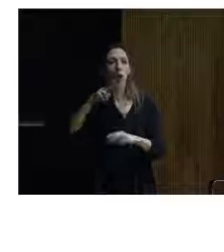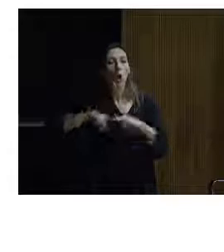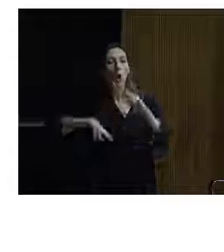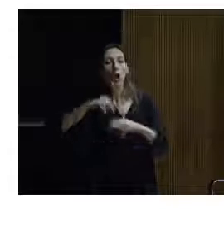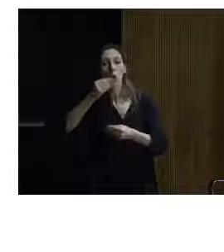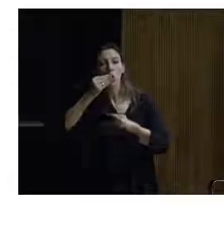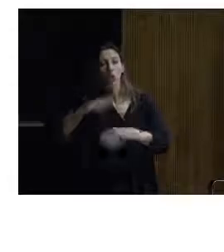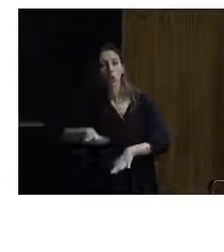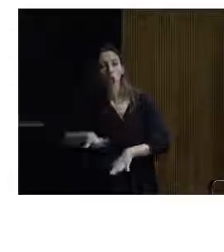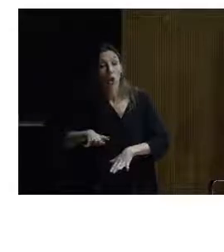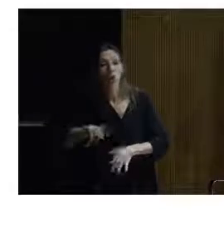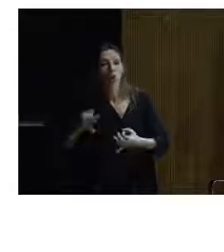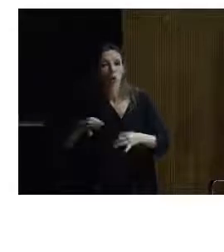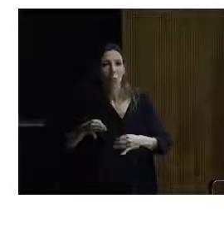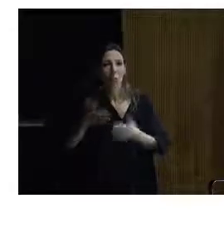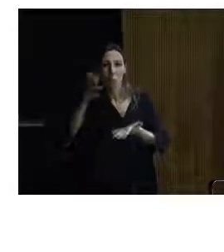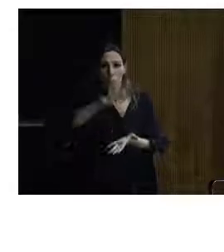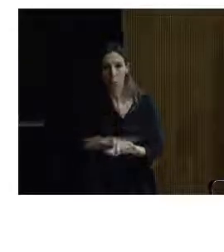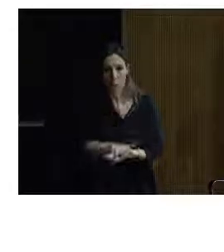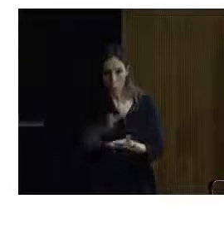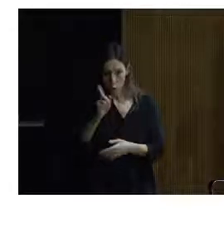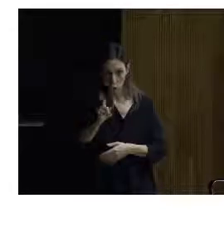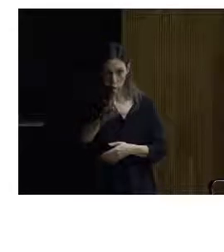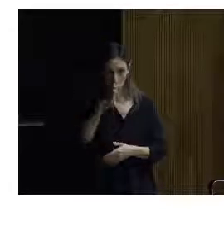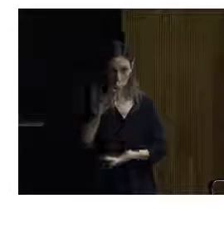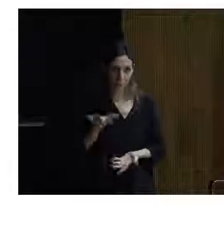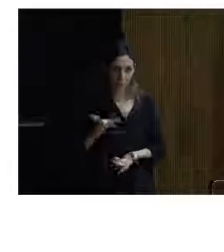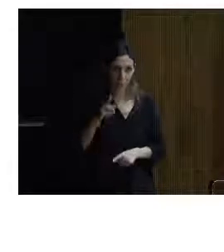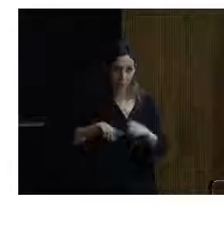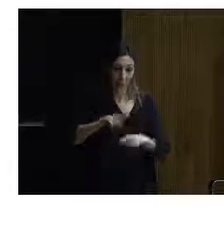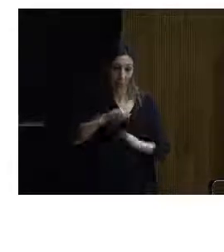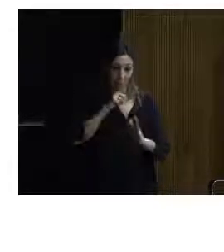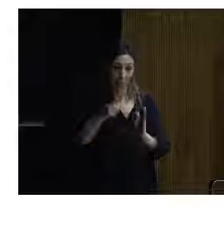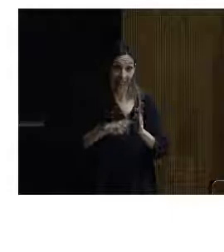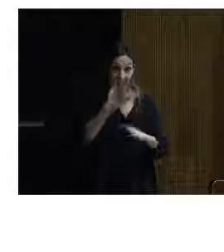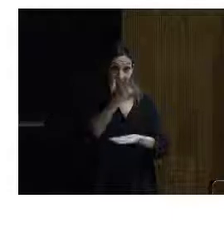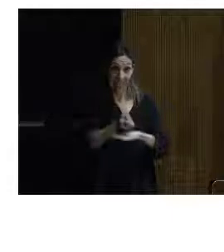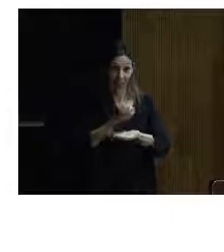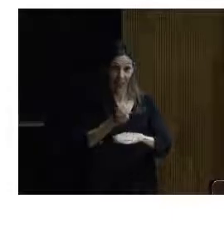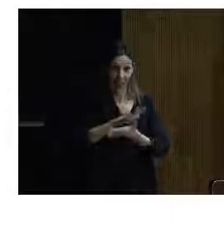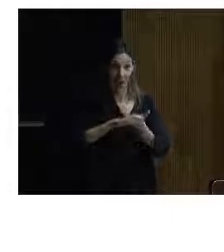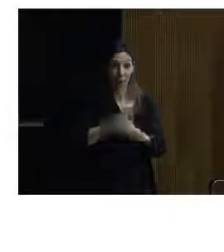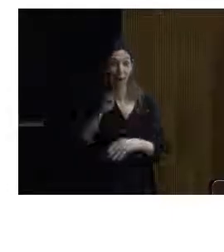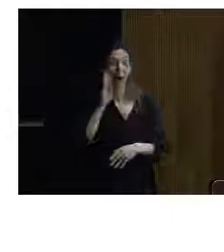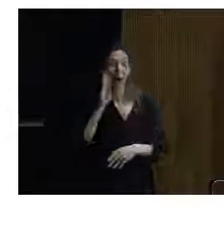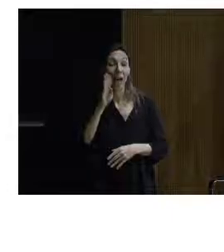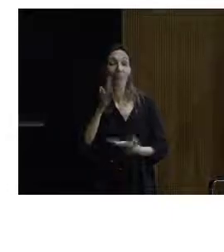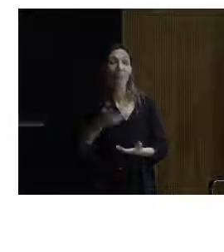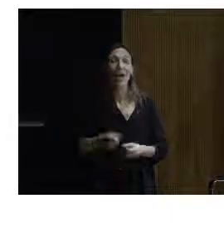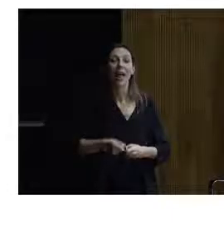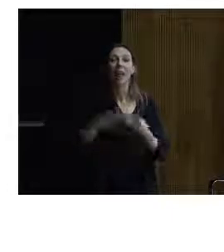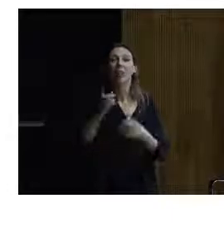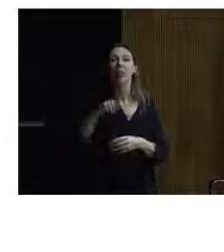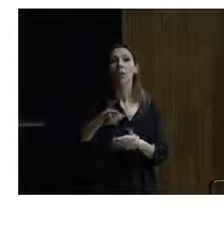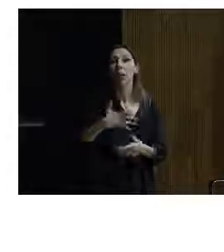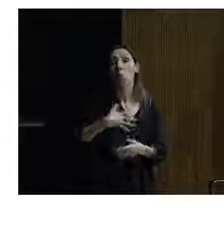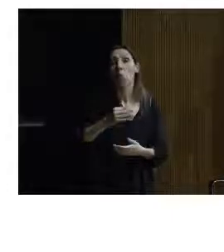no se caen. Porque a pesar de la ley de la gravedad que he mencionado antes, los edificios también tienen miedo